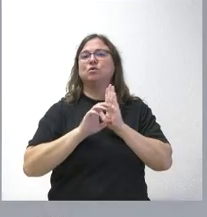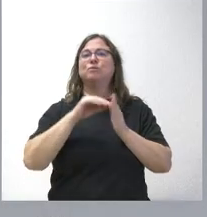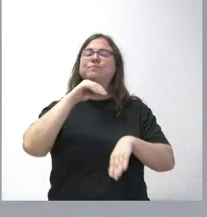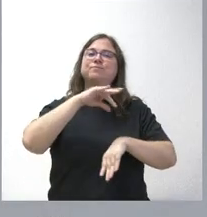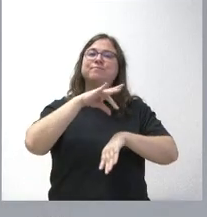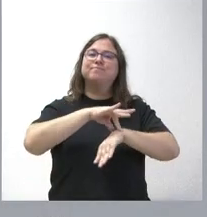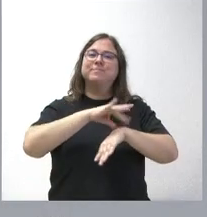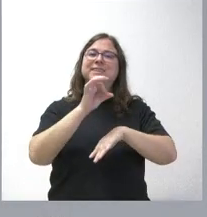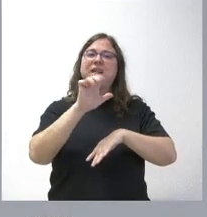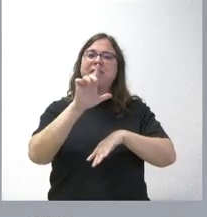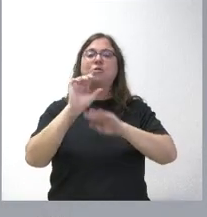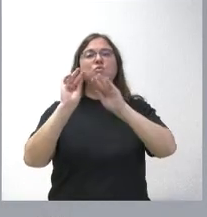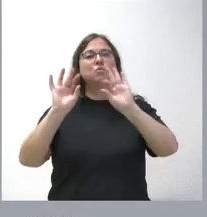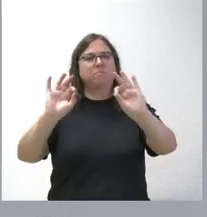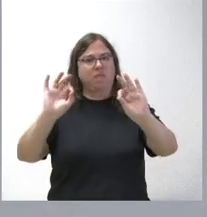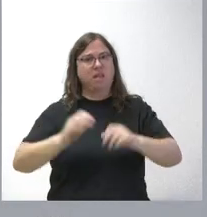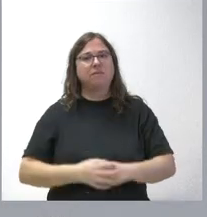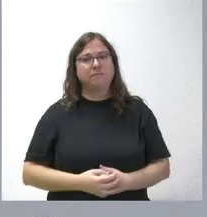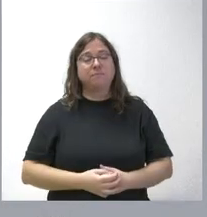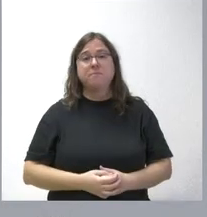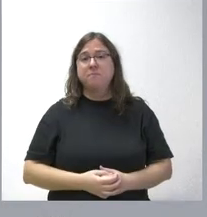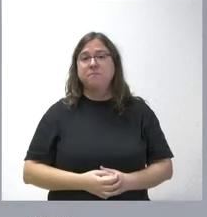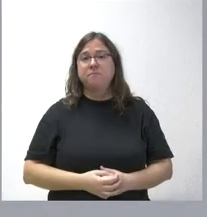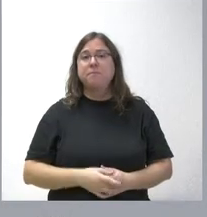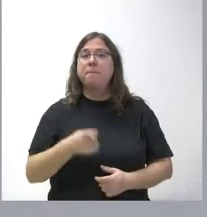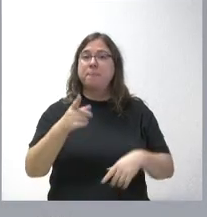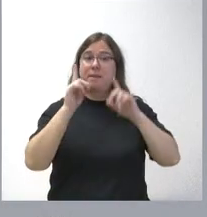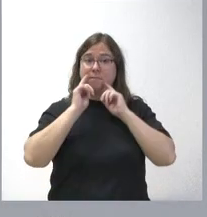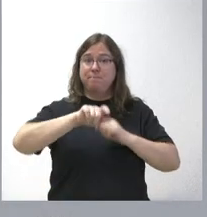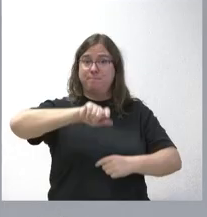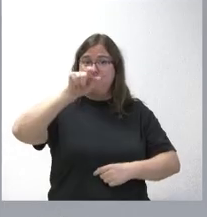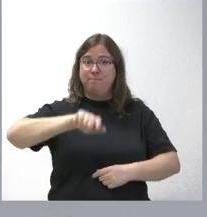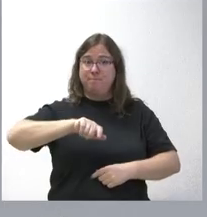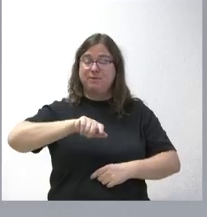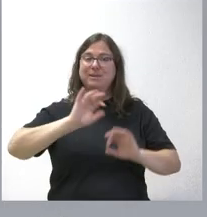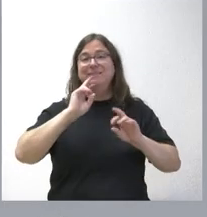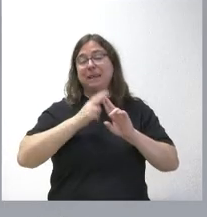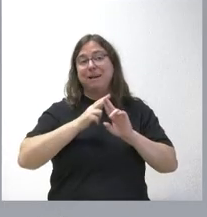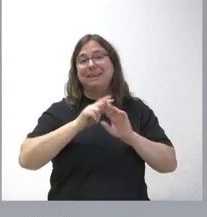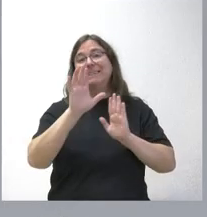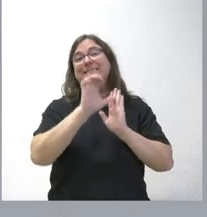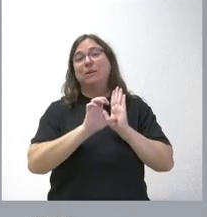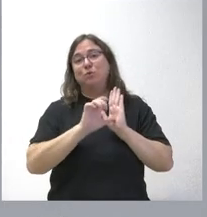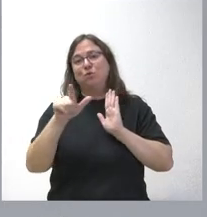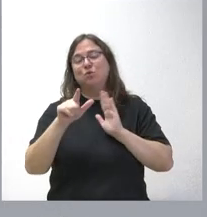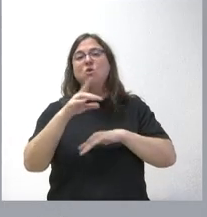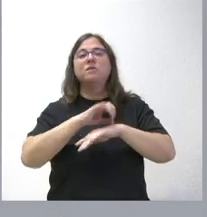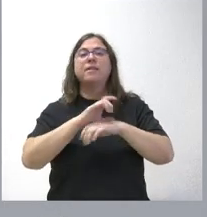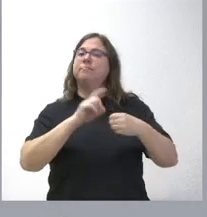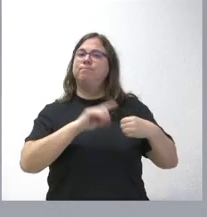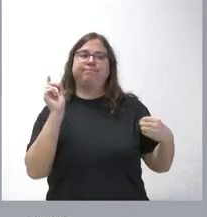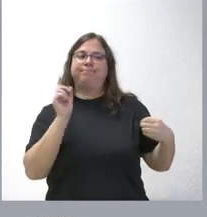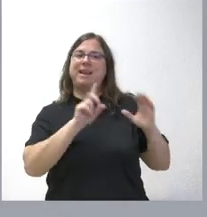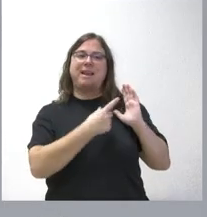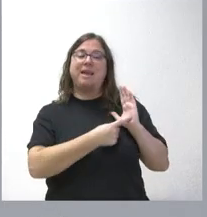también su propio régimen específico. De hecho, ese personal estatutario del SACIL queda exceptuado de la aplicación de esta ley porque